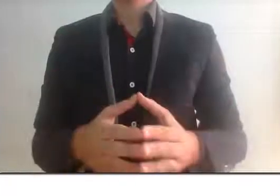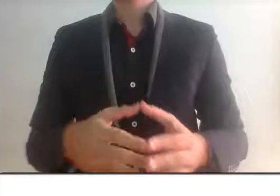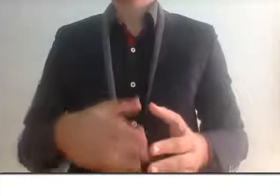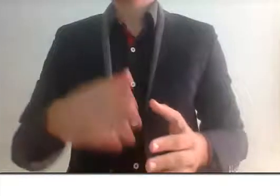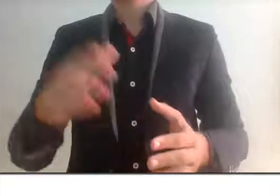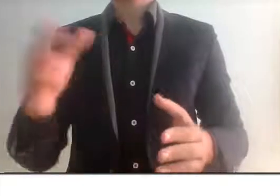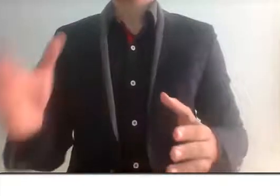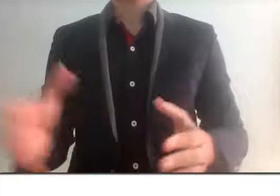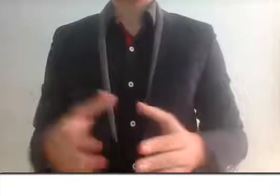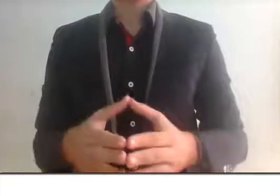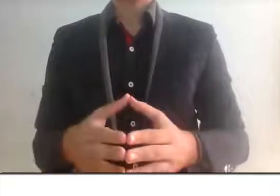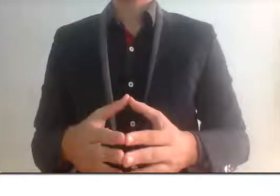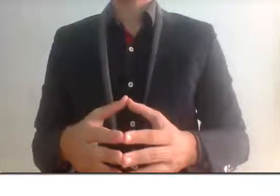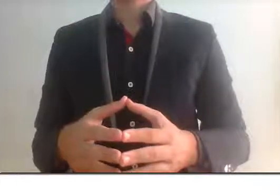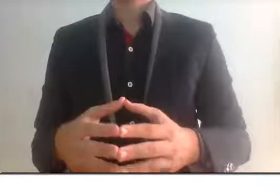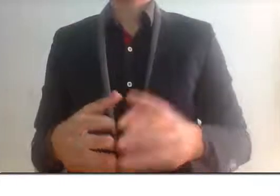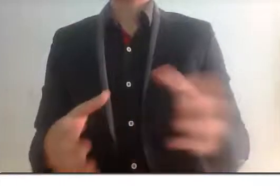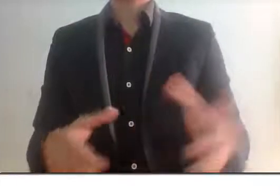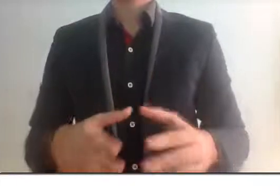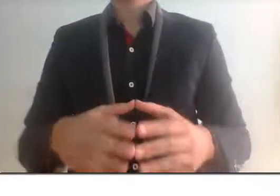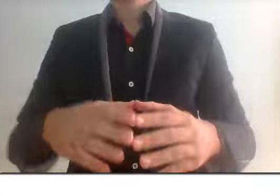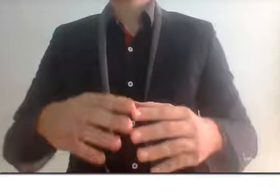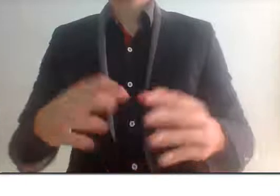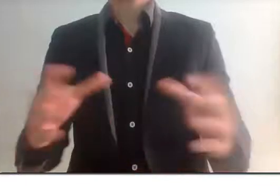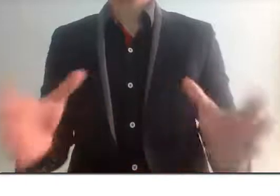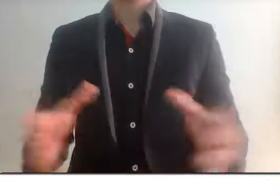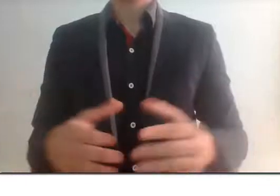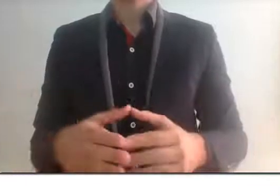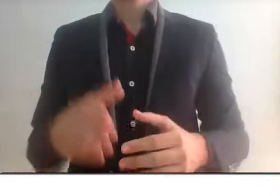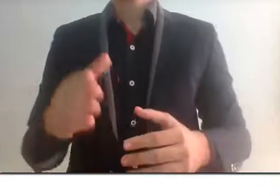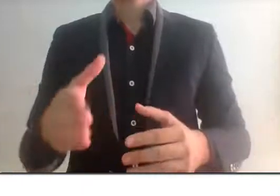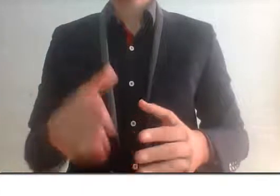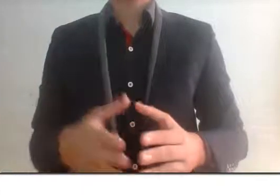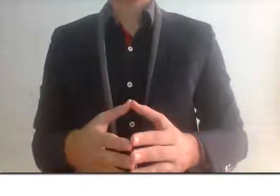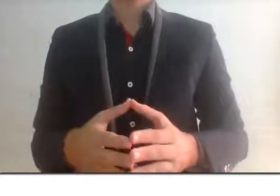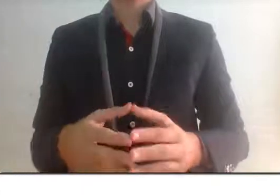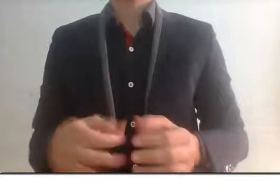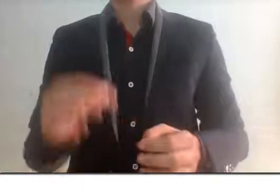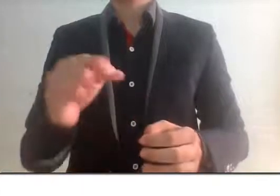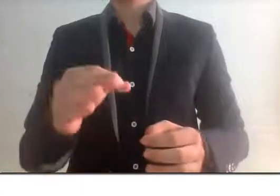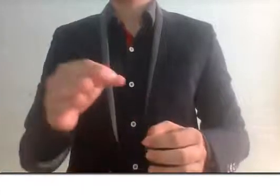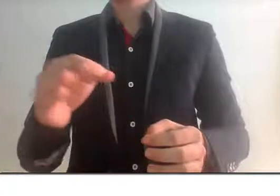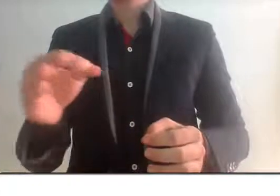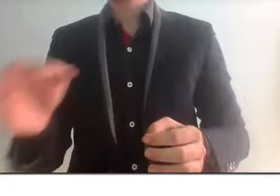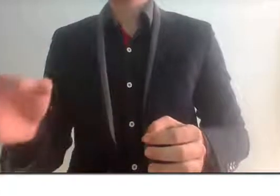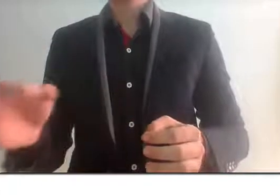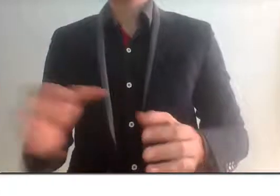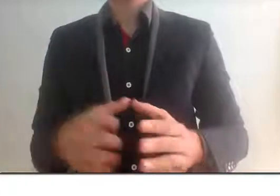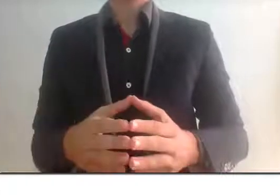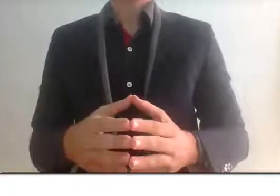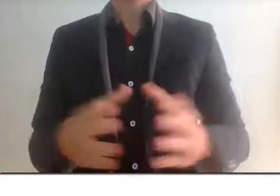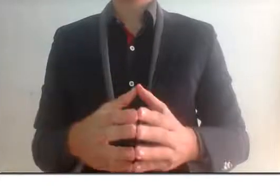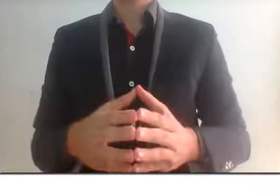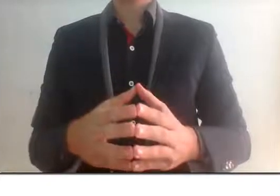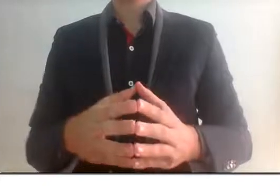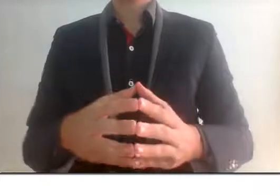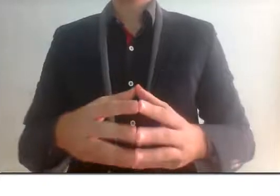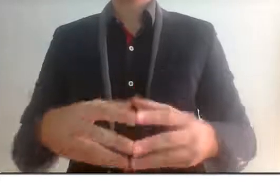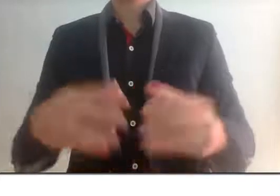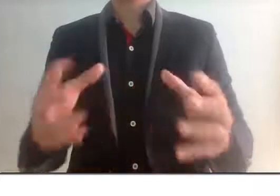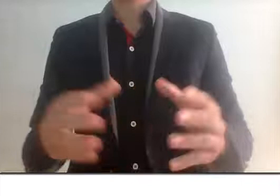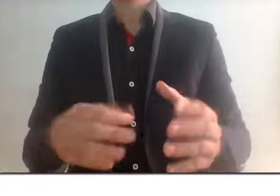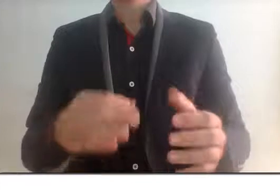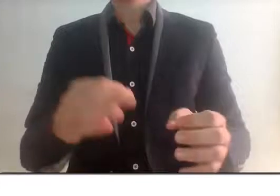preferido, ya sea Google, ya sea Edge, ya sea el que ustedes quieran. Pueden ir y poner Secretaría de Función Pública o